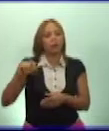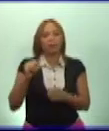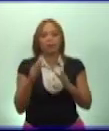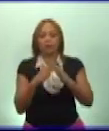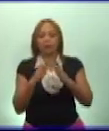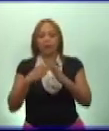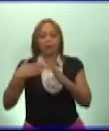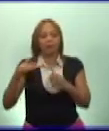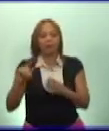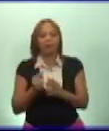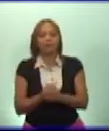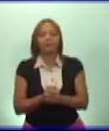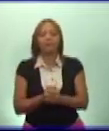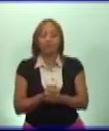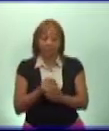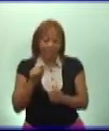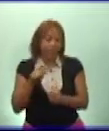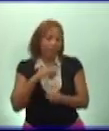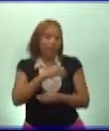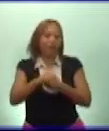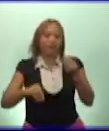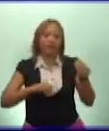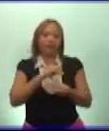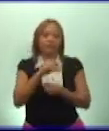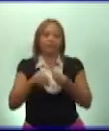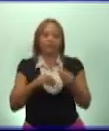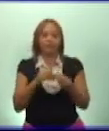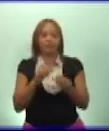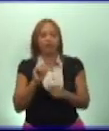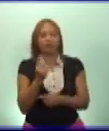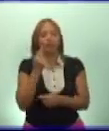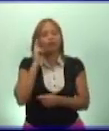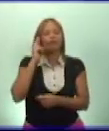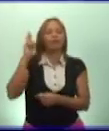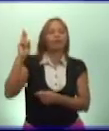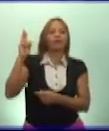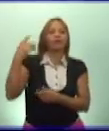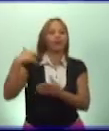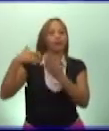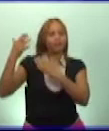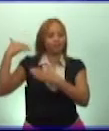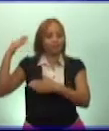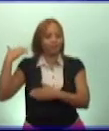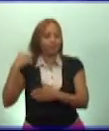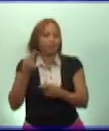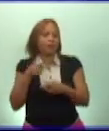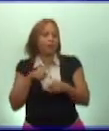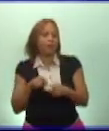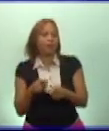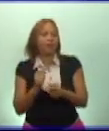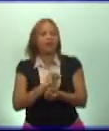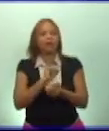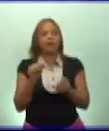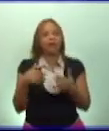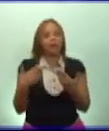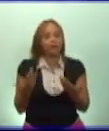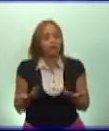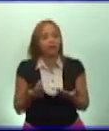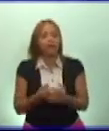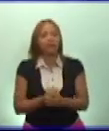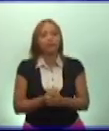Se ha convertido en un lejano recuerdo de los tiempos más viejos. Hoy se ha logrado, como ustedes